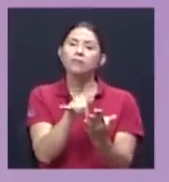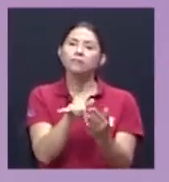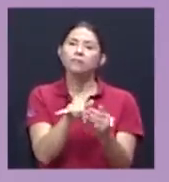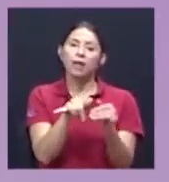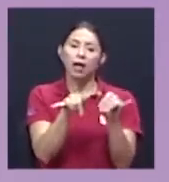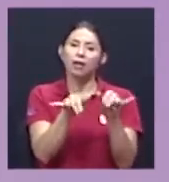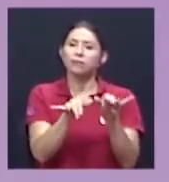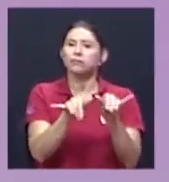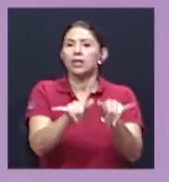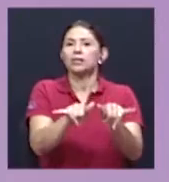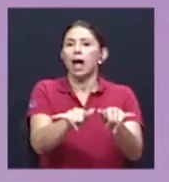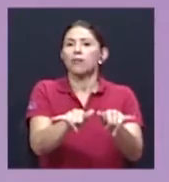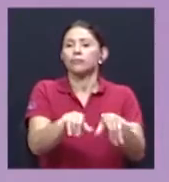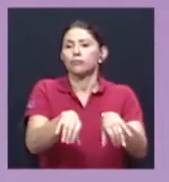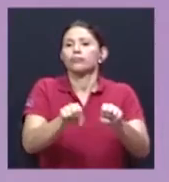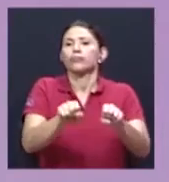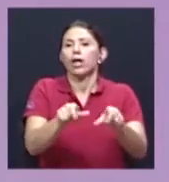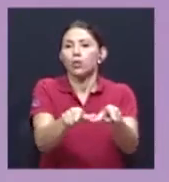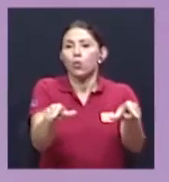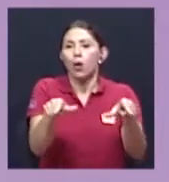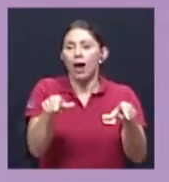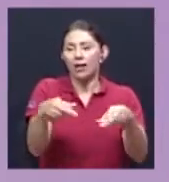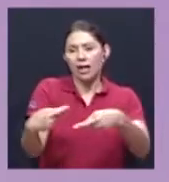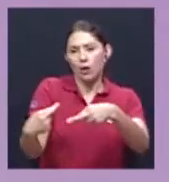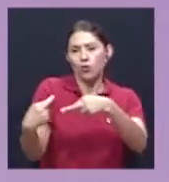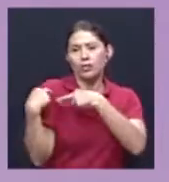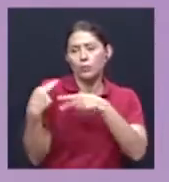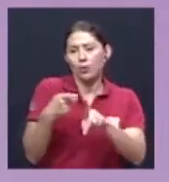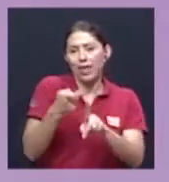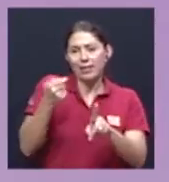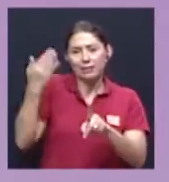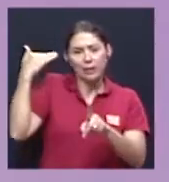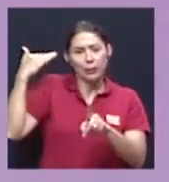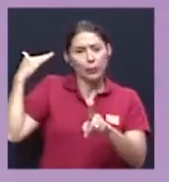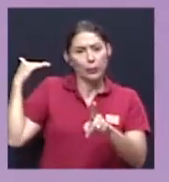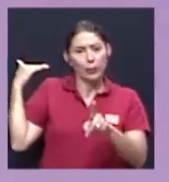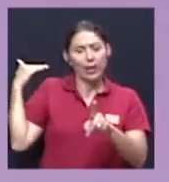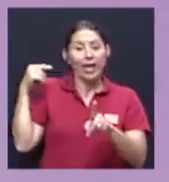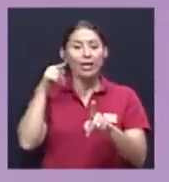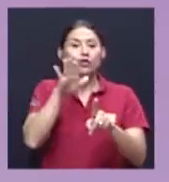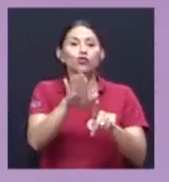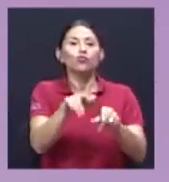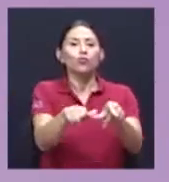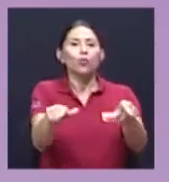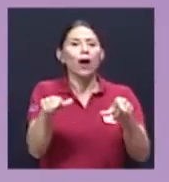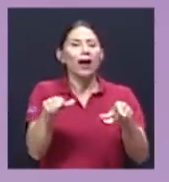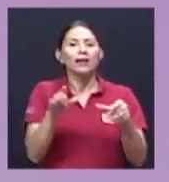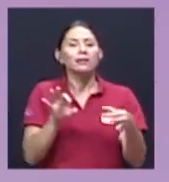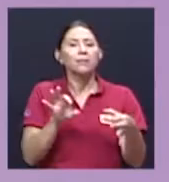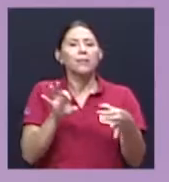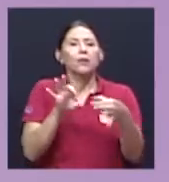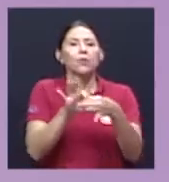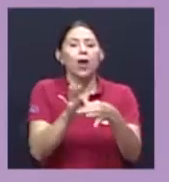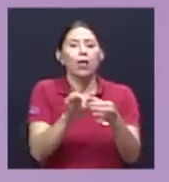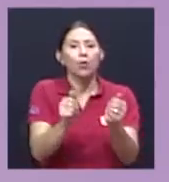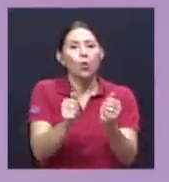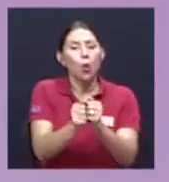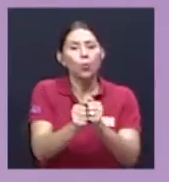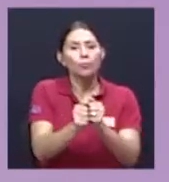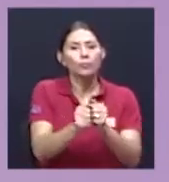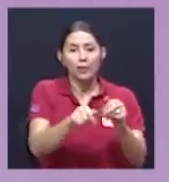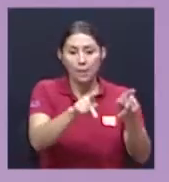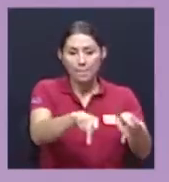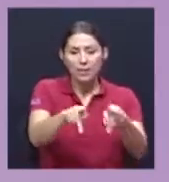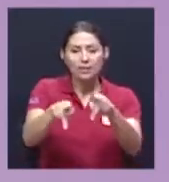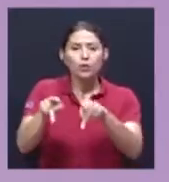que posiblemente era lo que le correspondía originariamente que es vinculado con aspiraciones de las personas